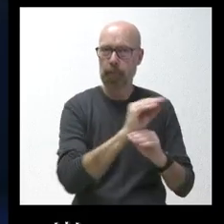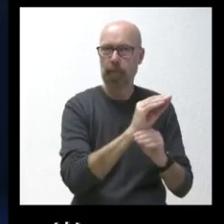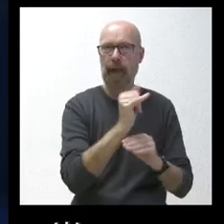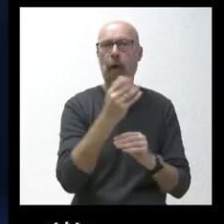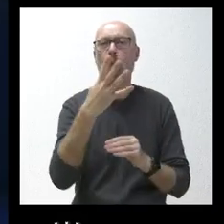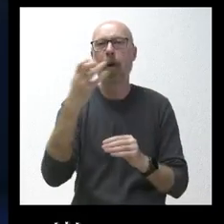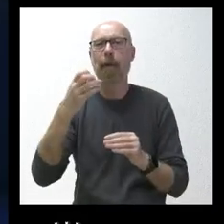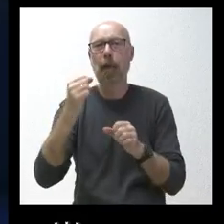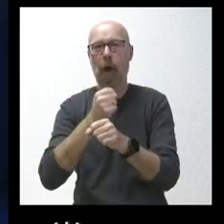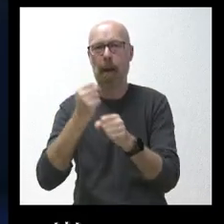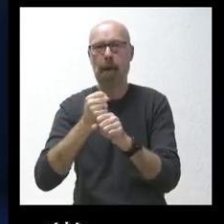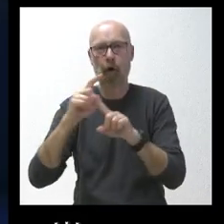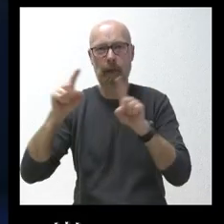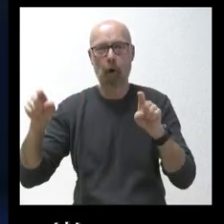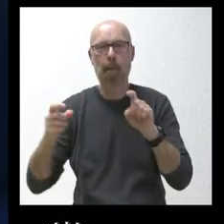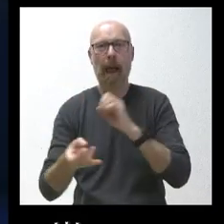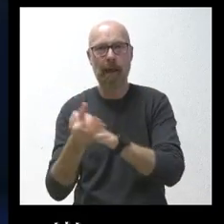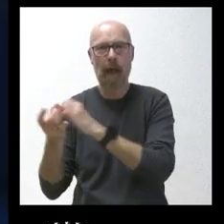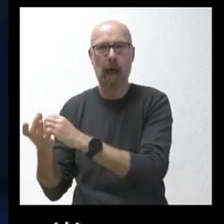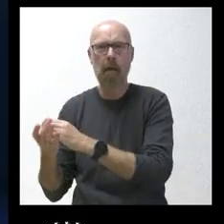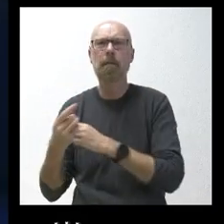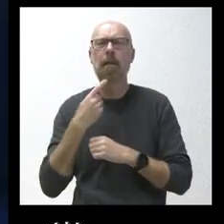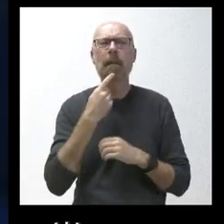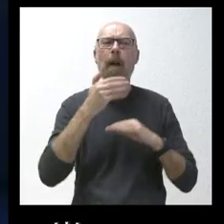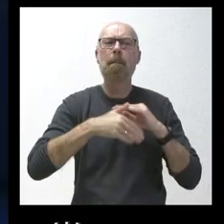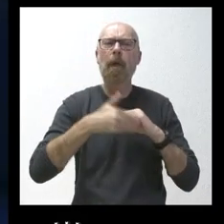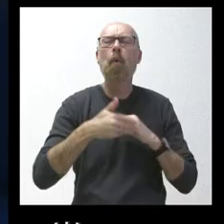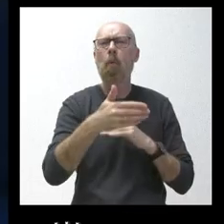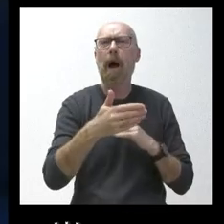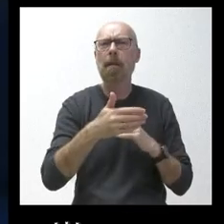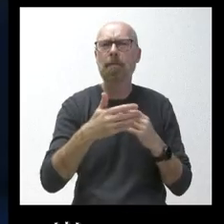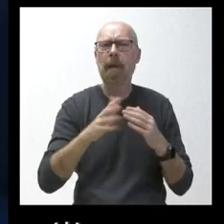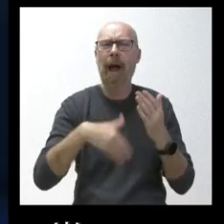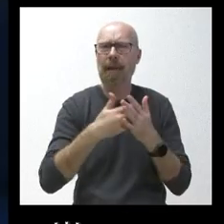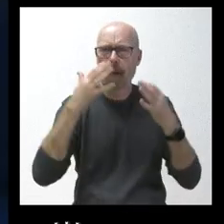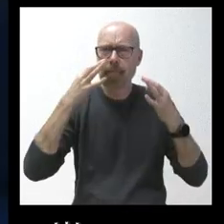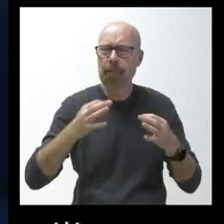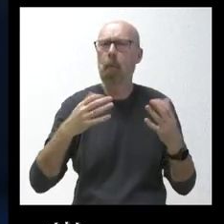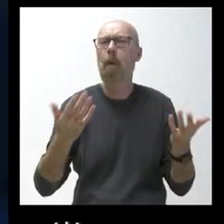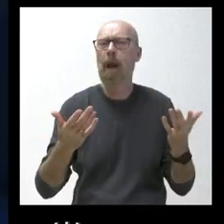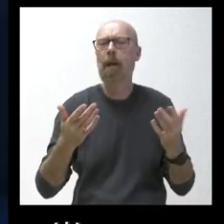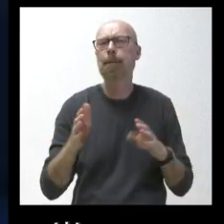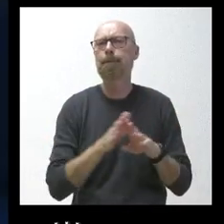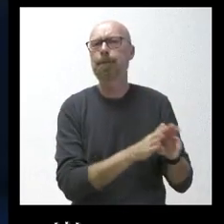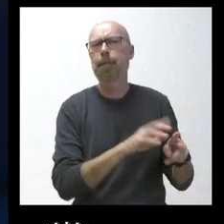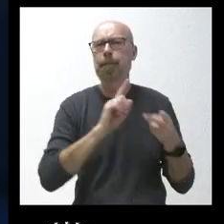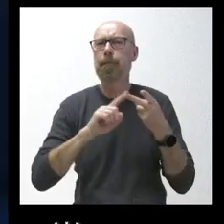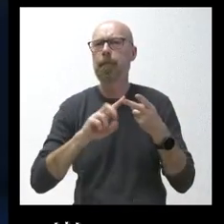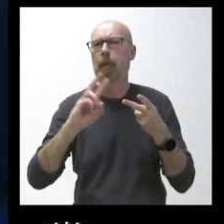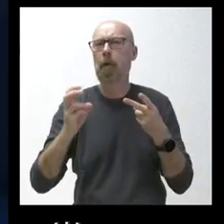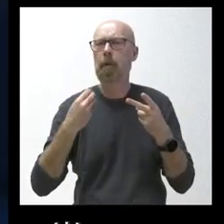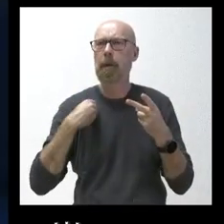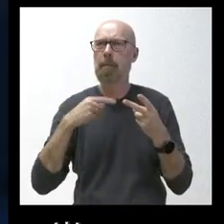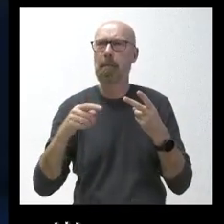en Segovia. ¿Me podrían decir qué plazos se manejan para haber hecho realidad este proyecto? Y en cuanto a lo que se refiere a la